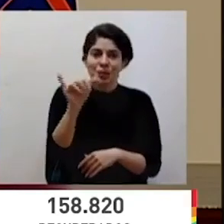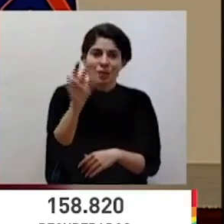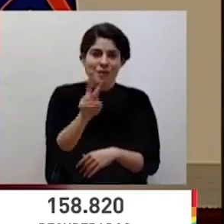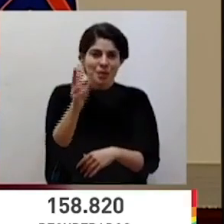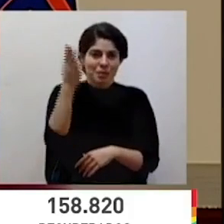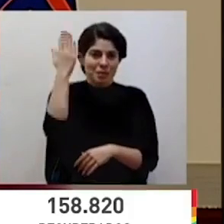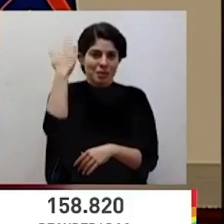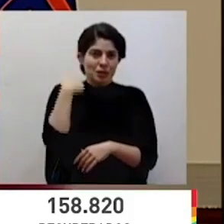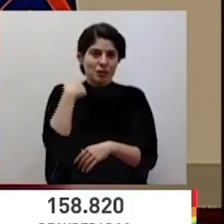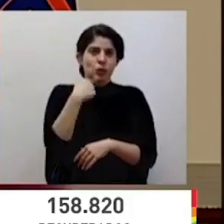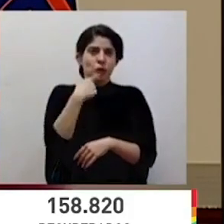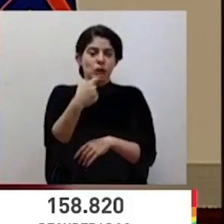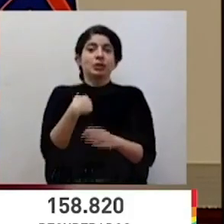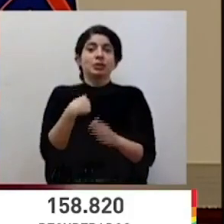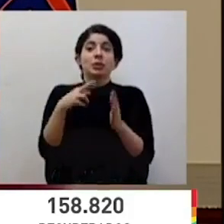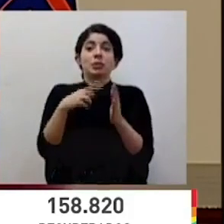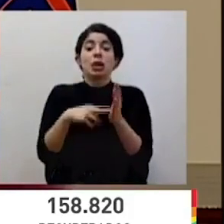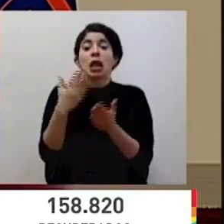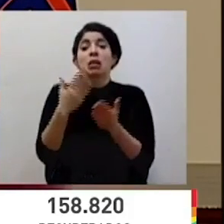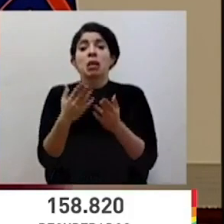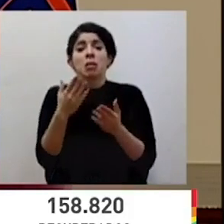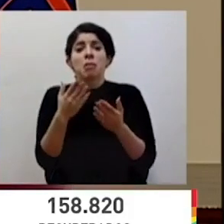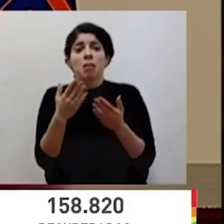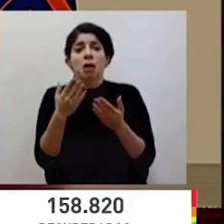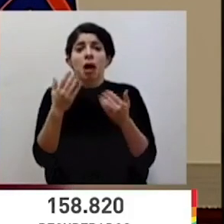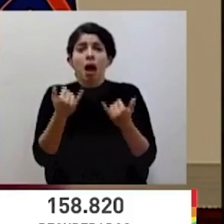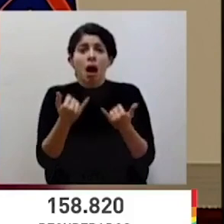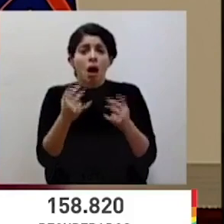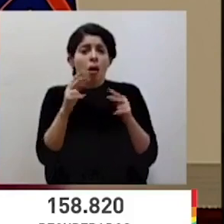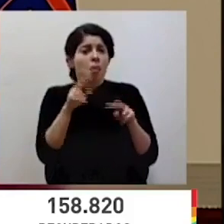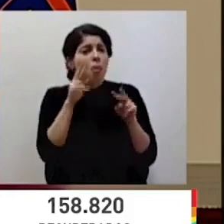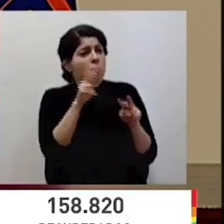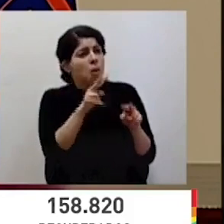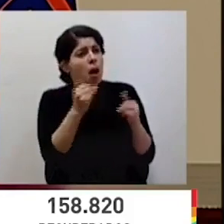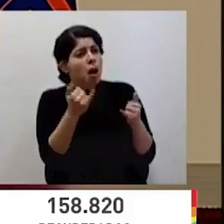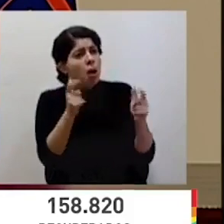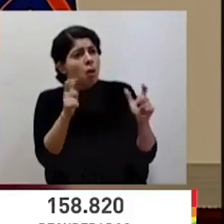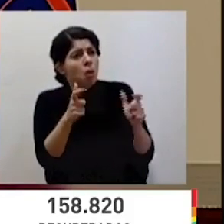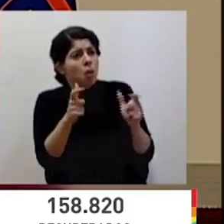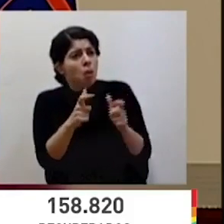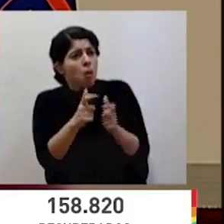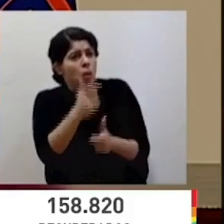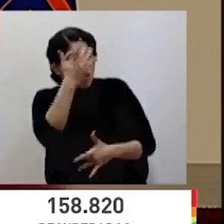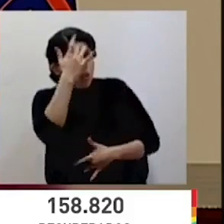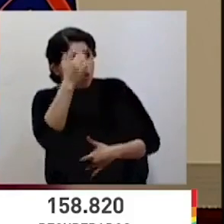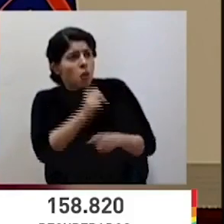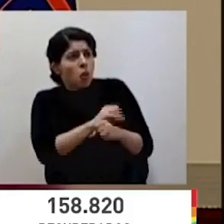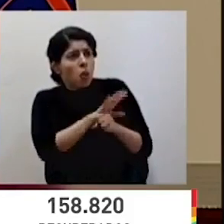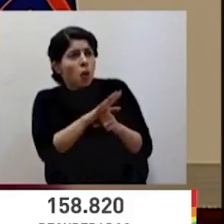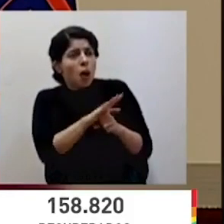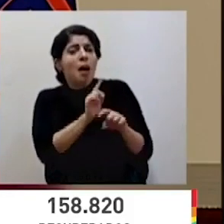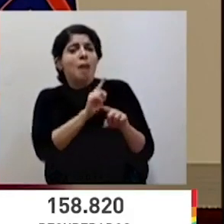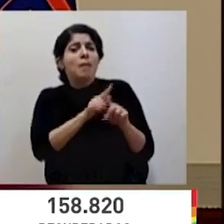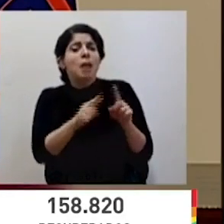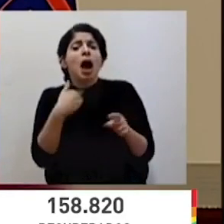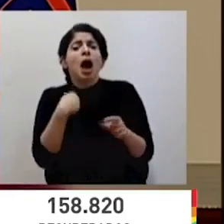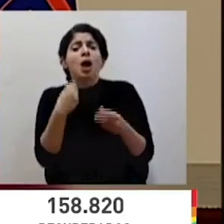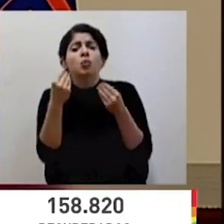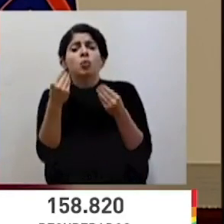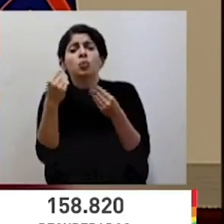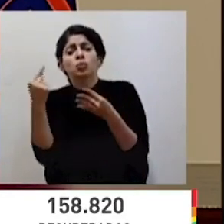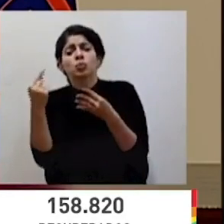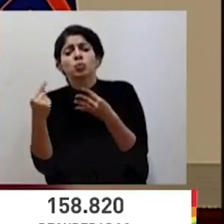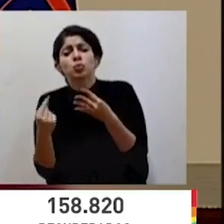pasado, aunque tengamos una tendencia a la baja de los casos, hay múltiples factores